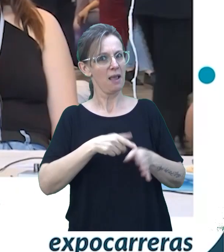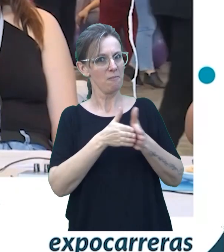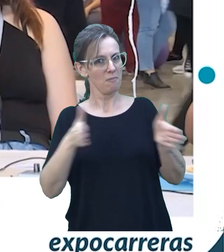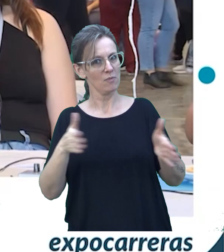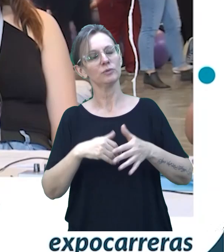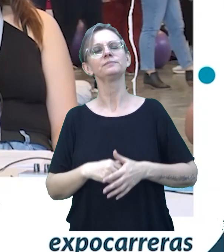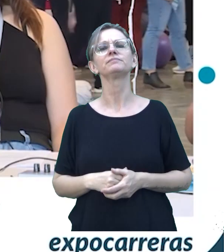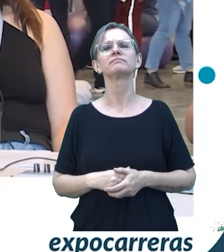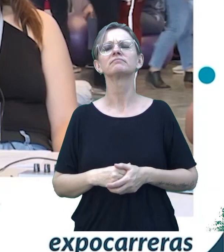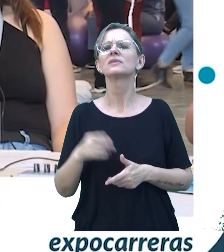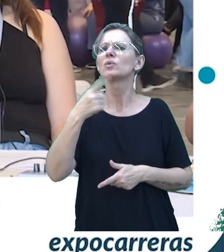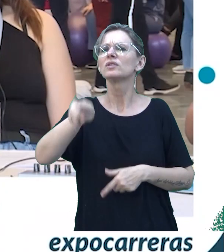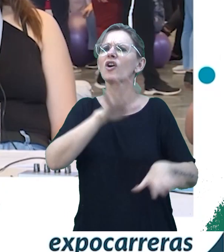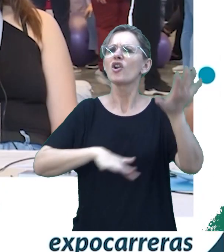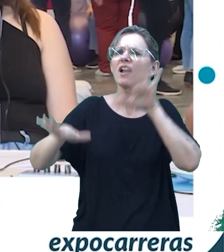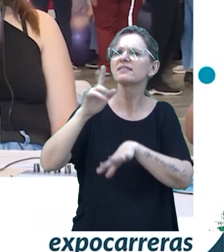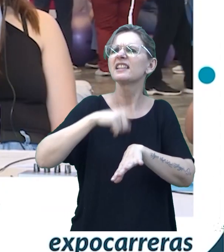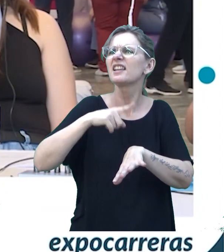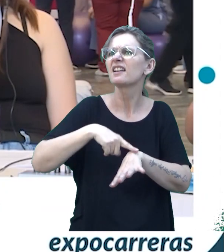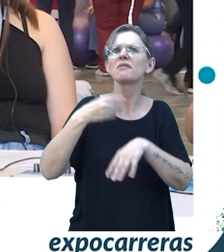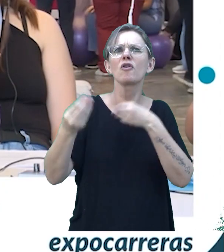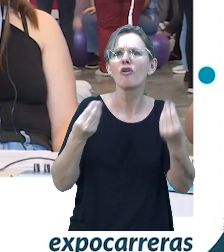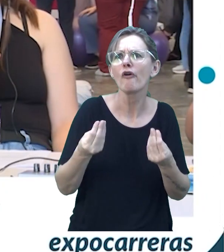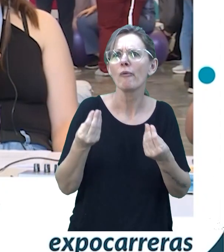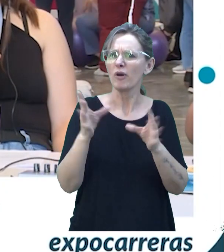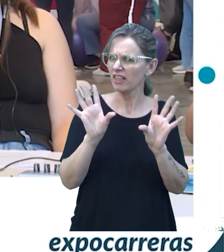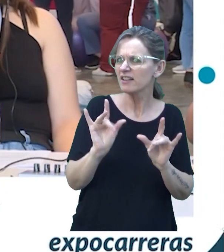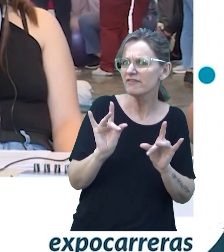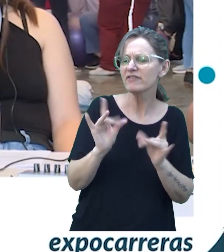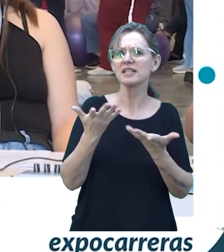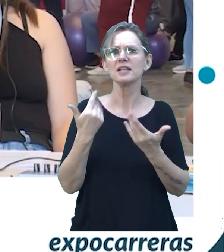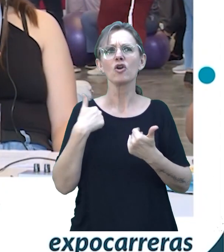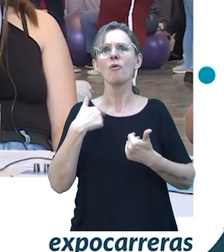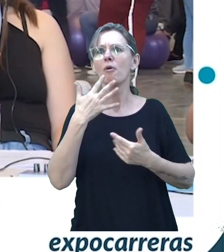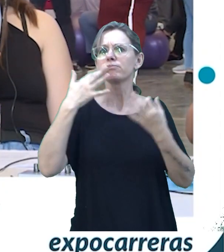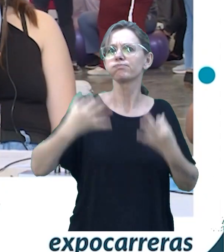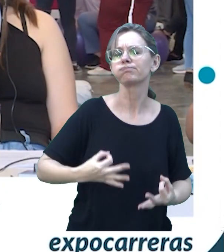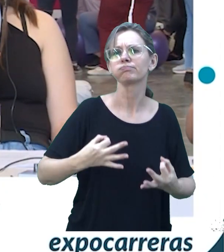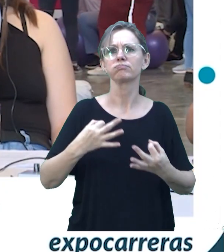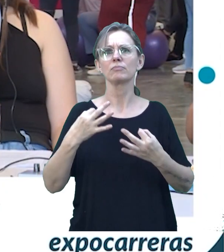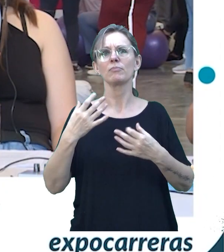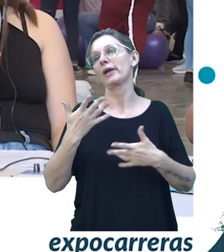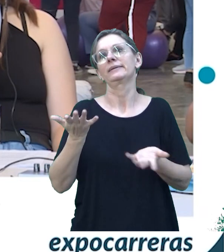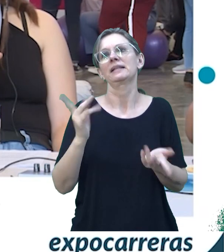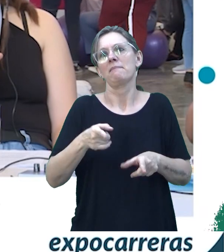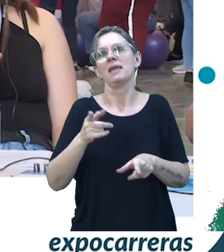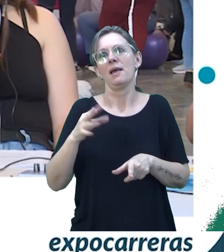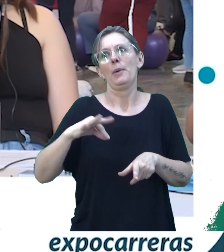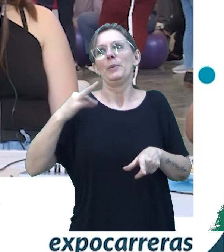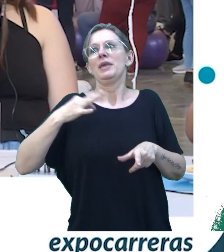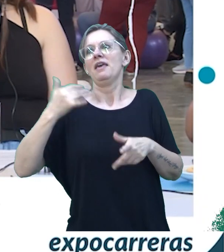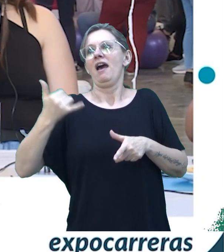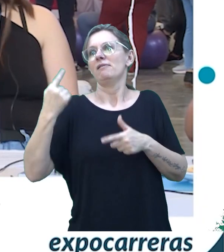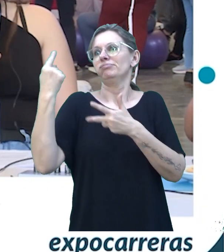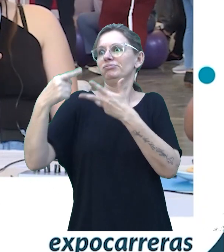¿Cómo se organizaron con los horarios, sobre todo al principio? ¿Costó mucho con lo otro que tiene la vida, que no es solo la universidad?